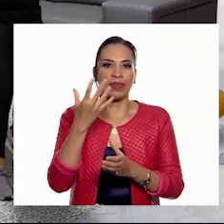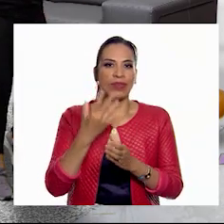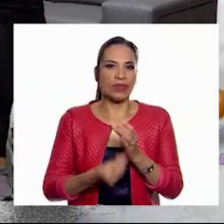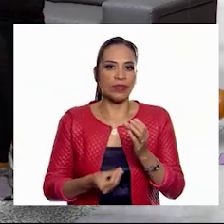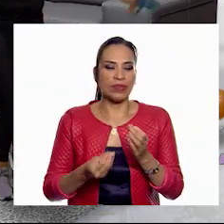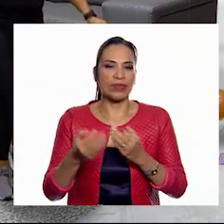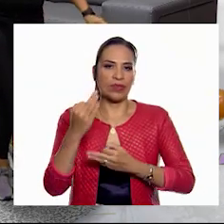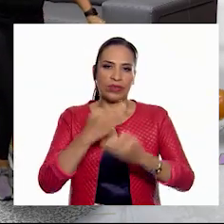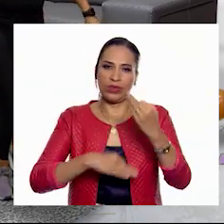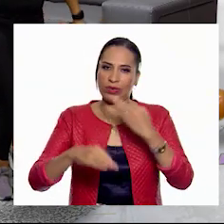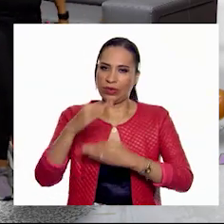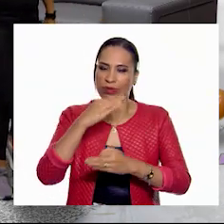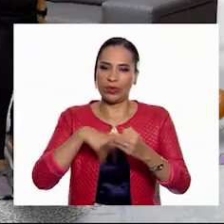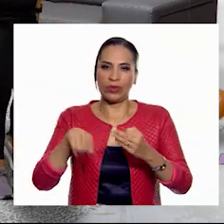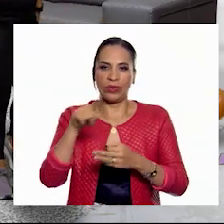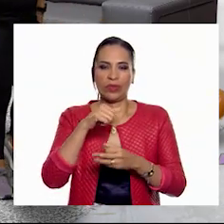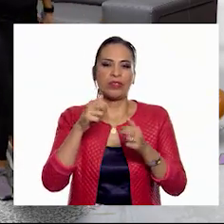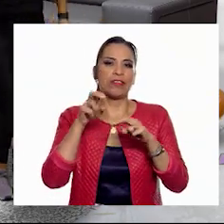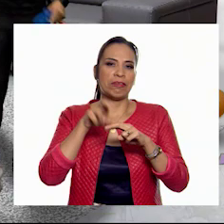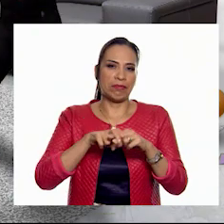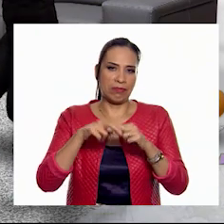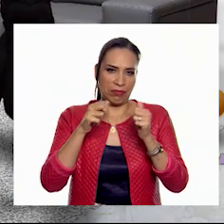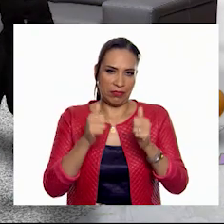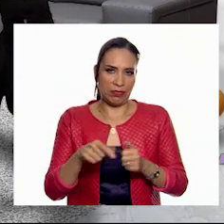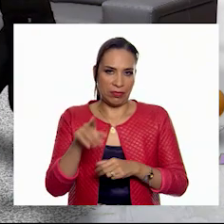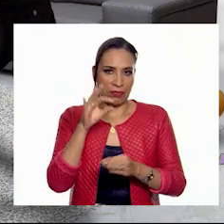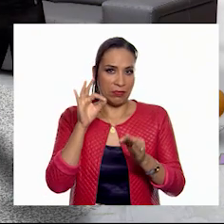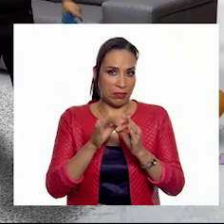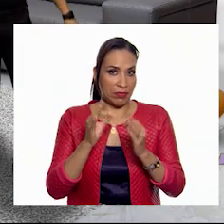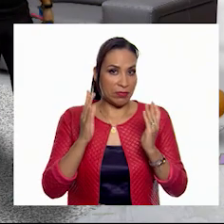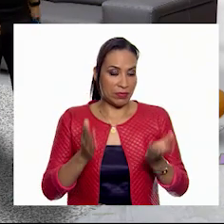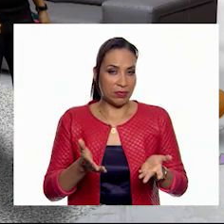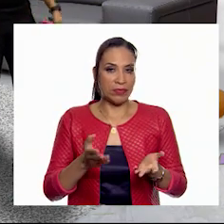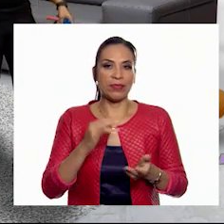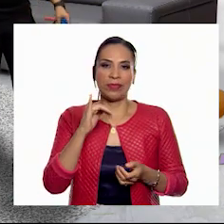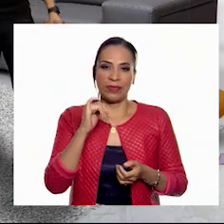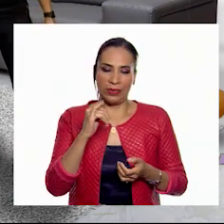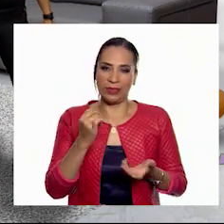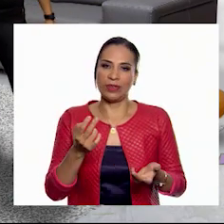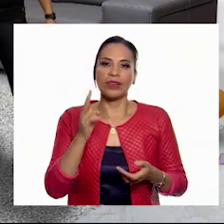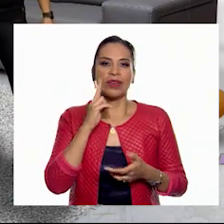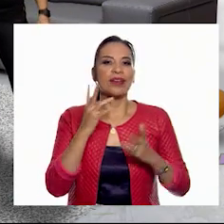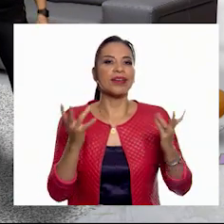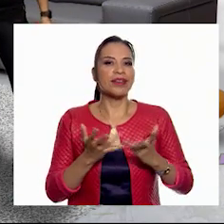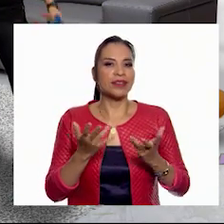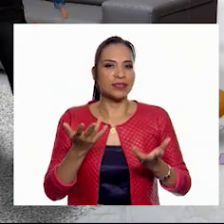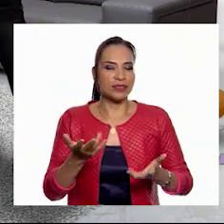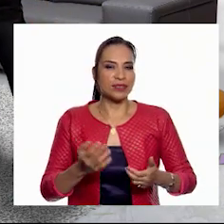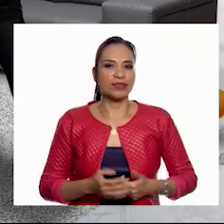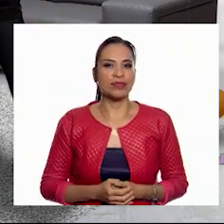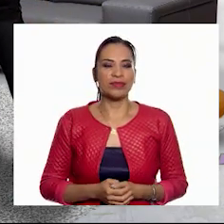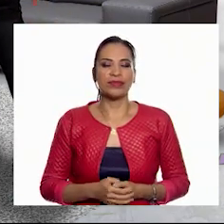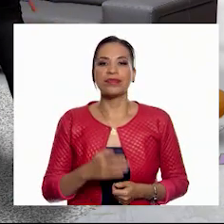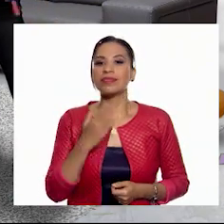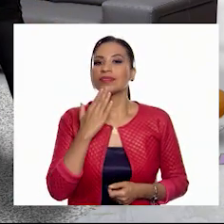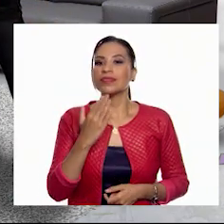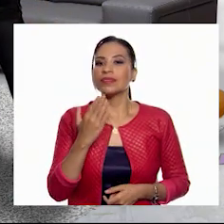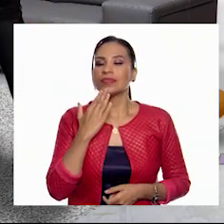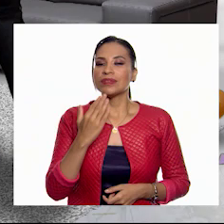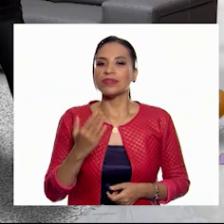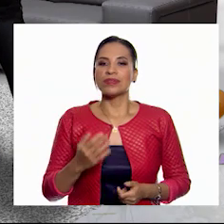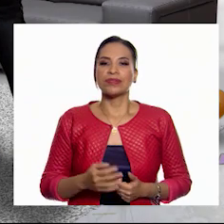a todas y todos de sedentarios. ¿Estás listo, Jorge? Sí, hagámoslo. Muy bien.